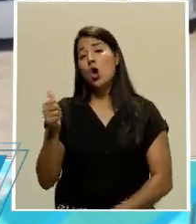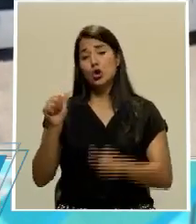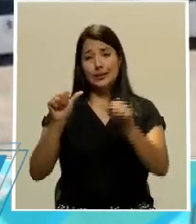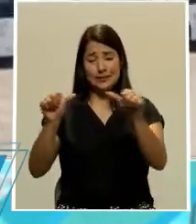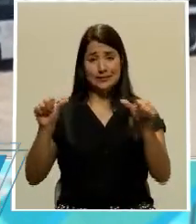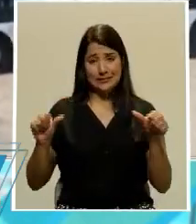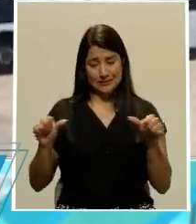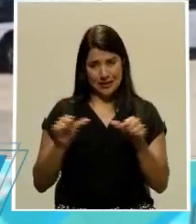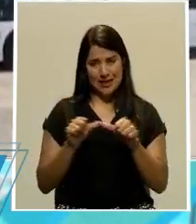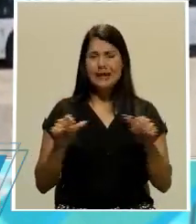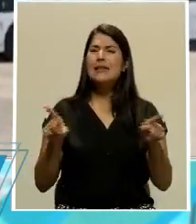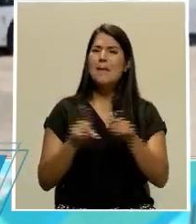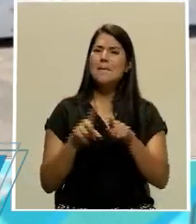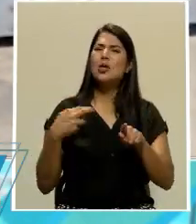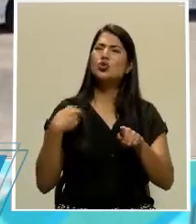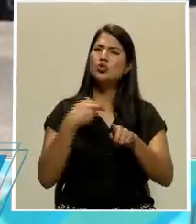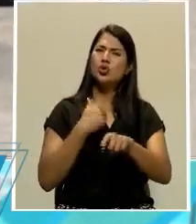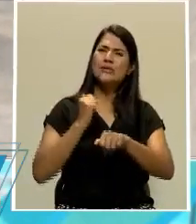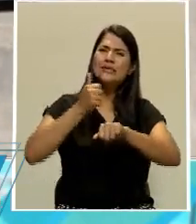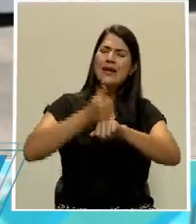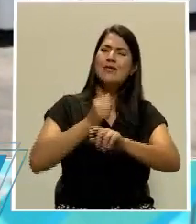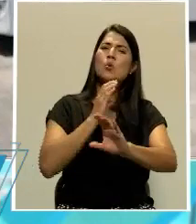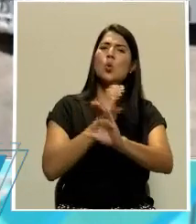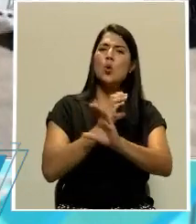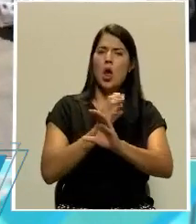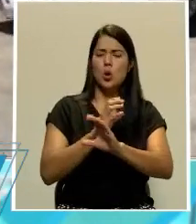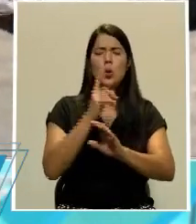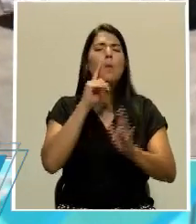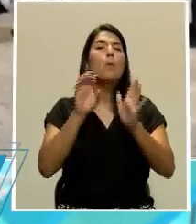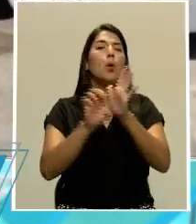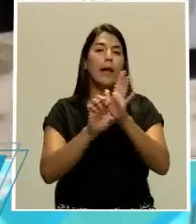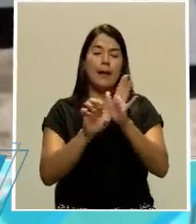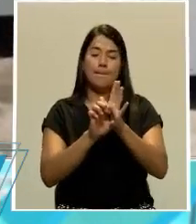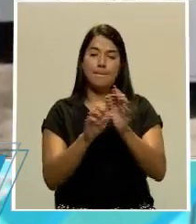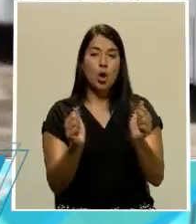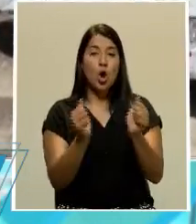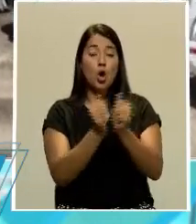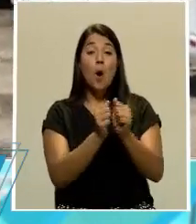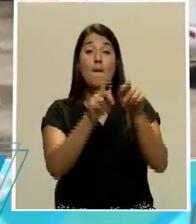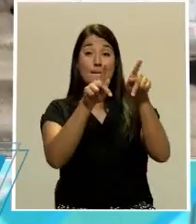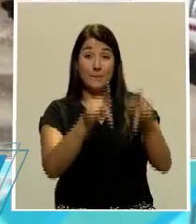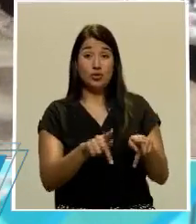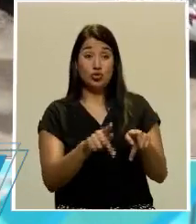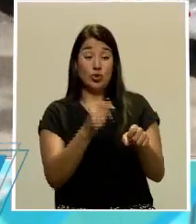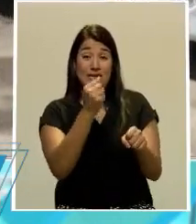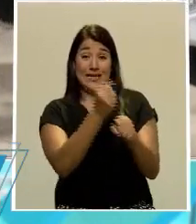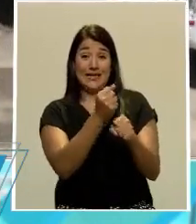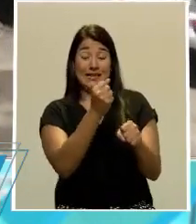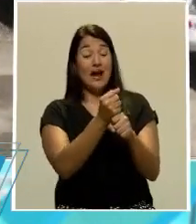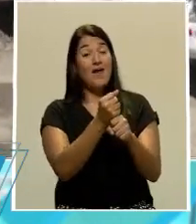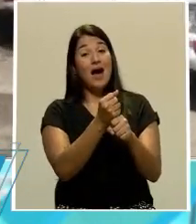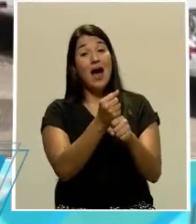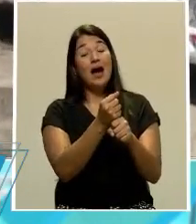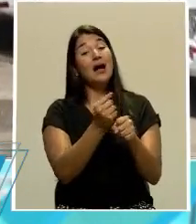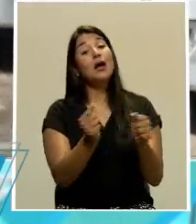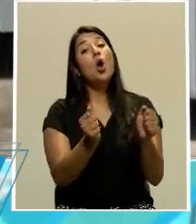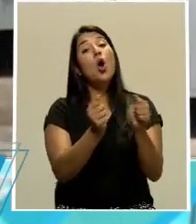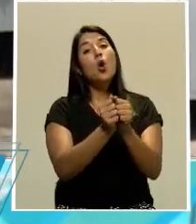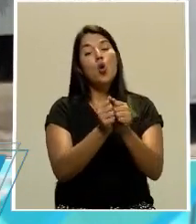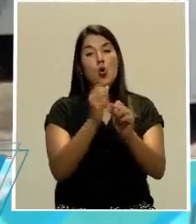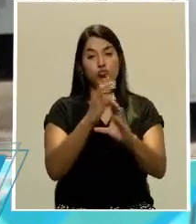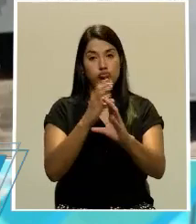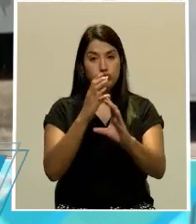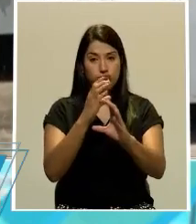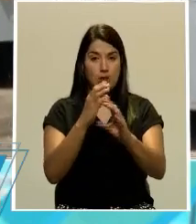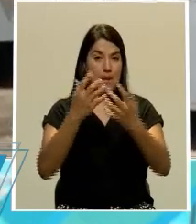se han venido estableciendo cuidados, como por ejemplo con las personas que laboran directamente, el personal de limpieza de